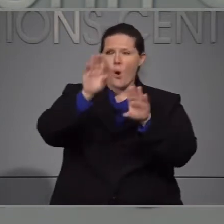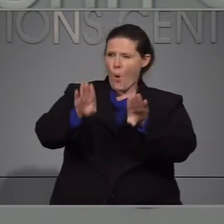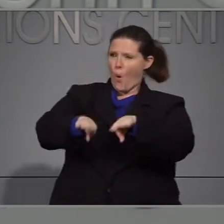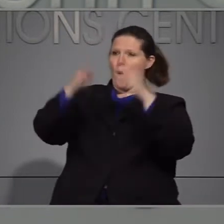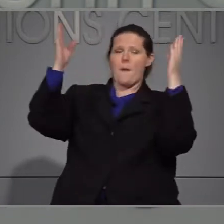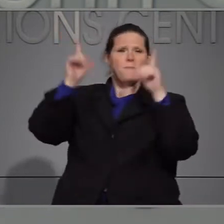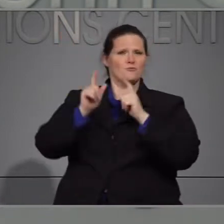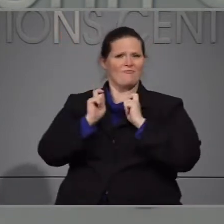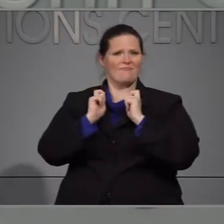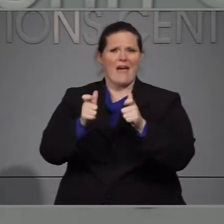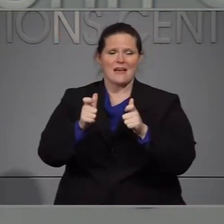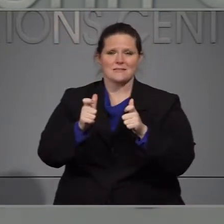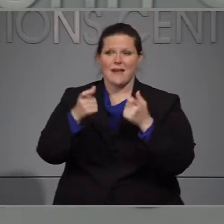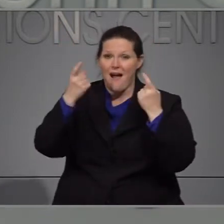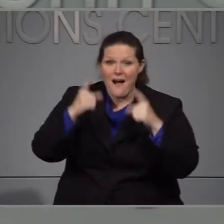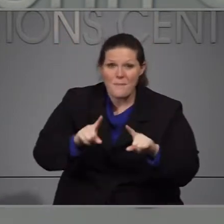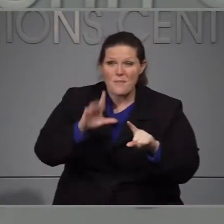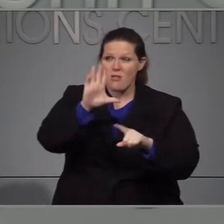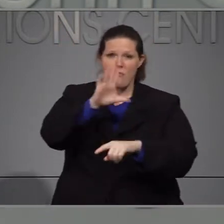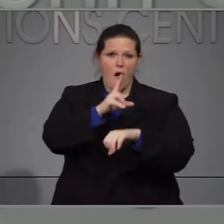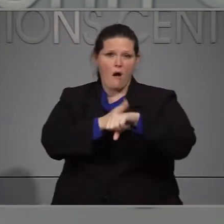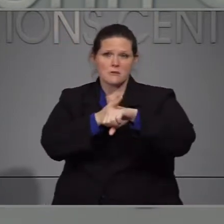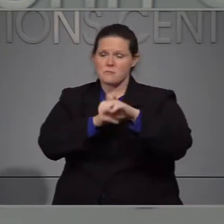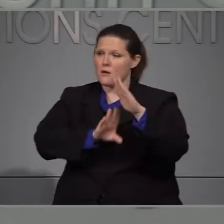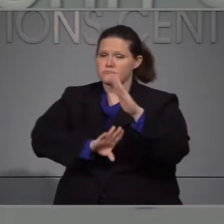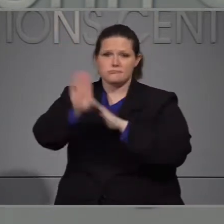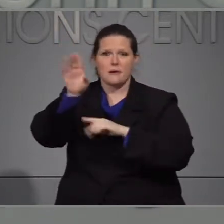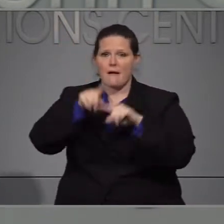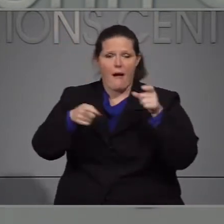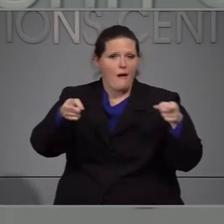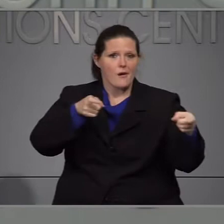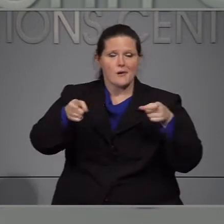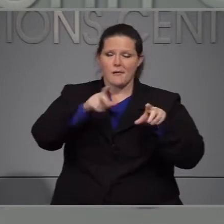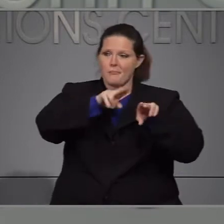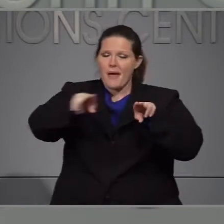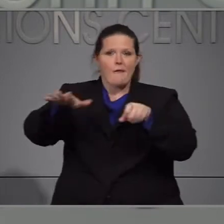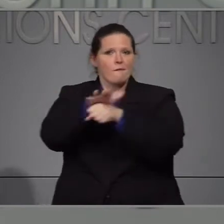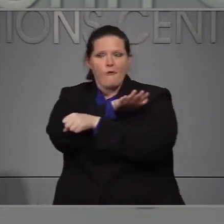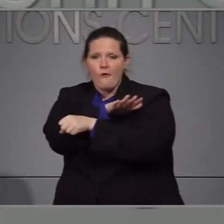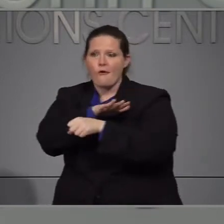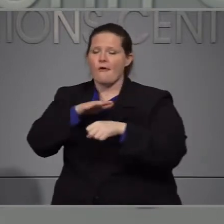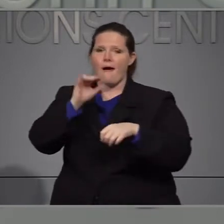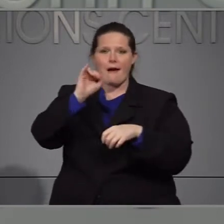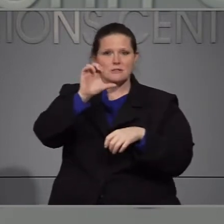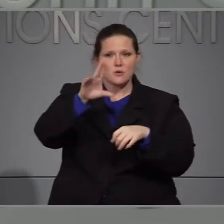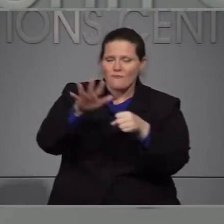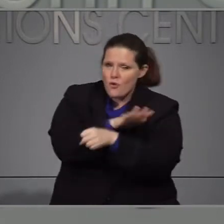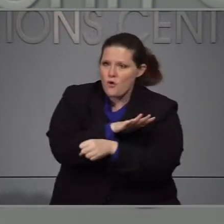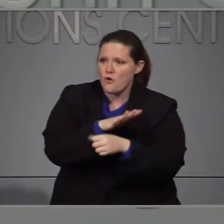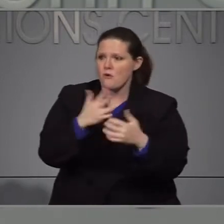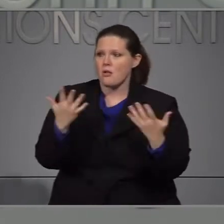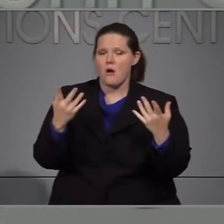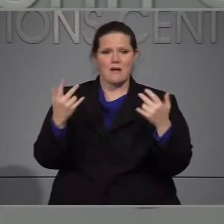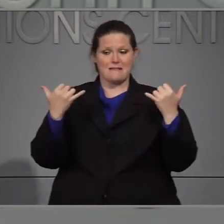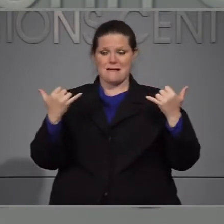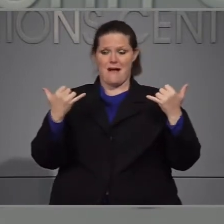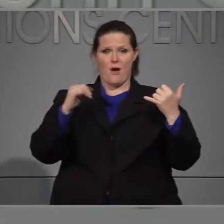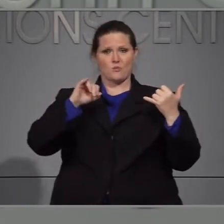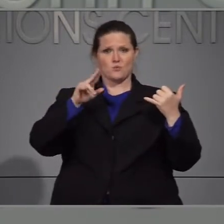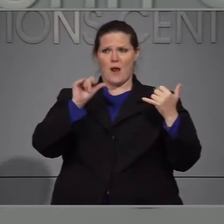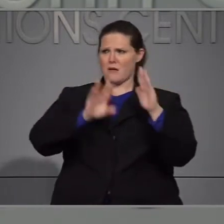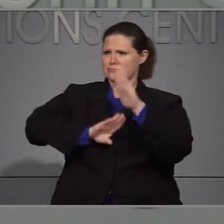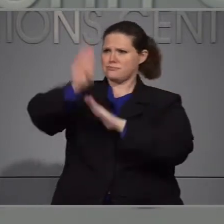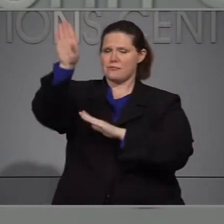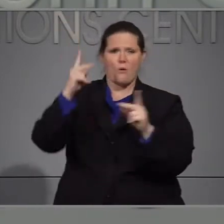en el país. Los sus hospitales están llenos y las camas de cuidado intensivo y la el virus está peor que